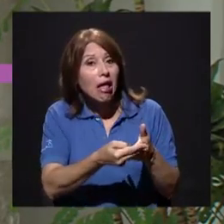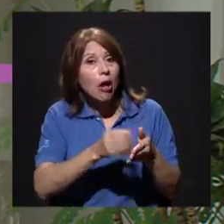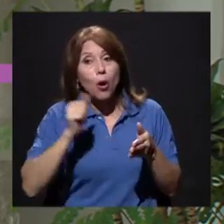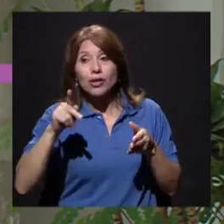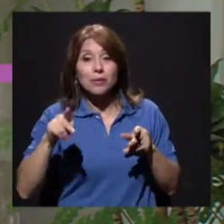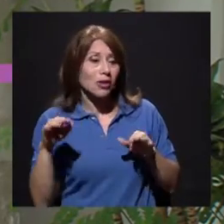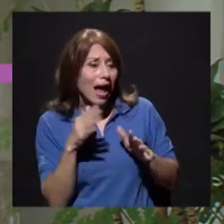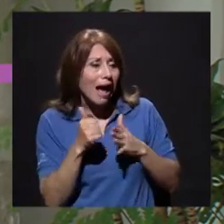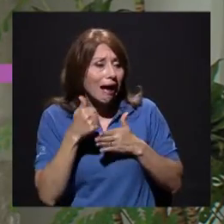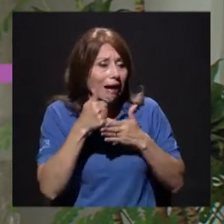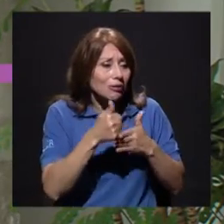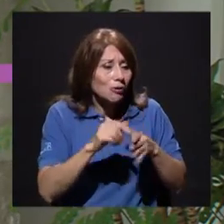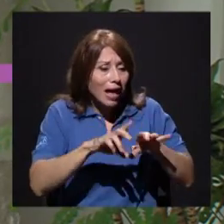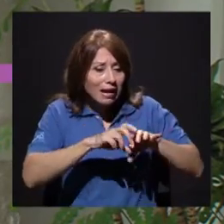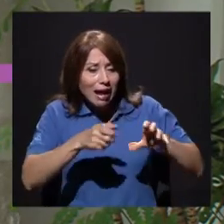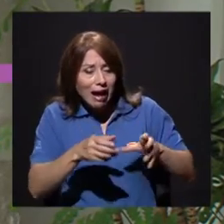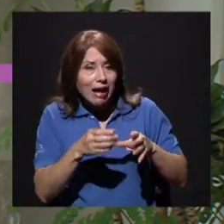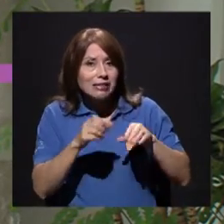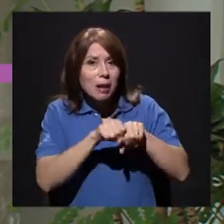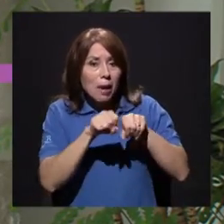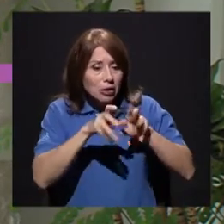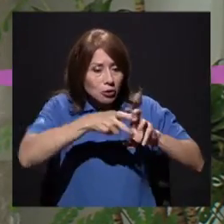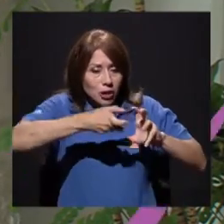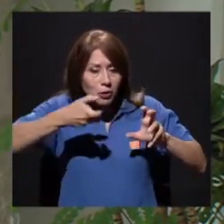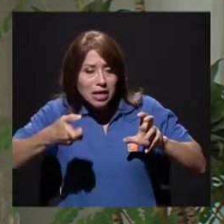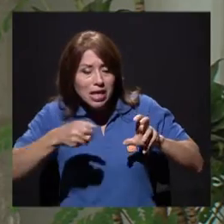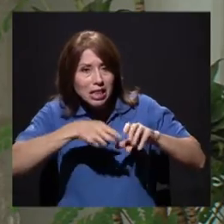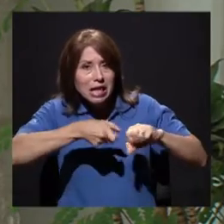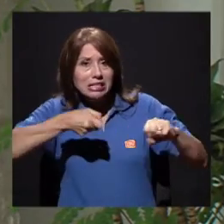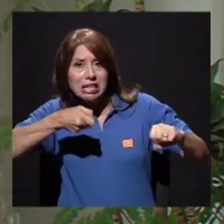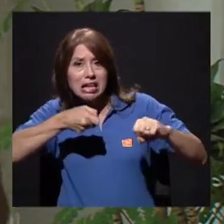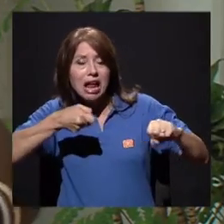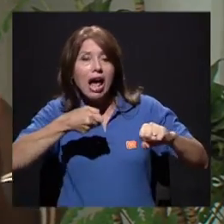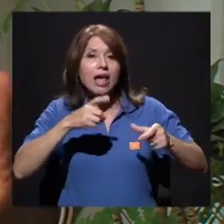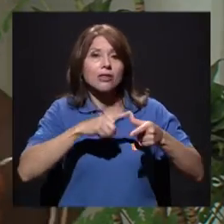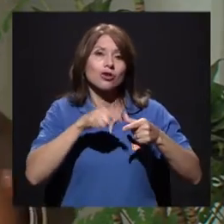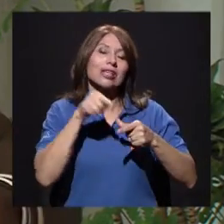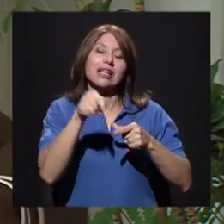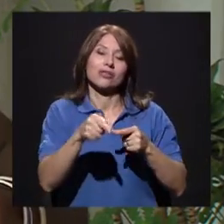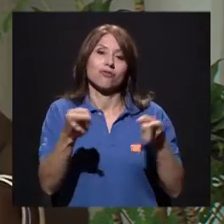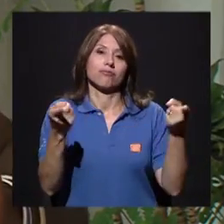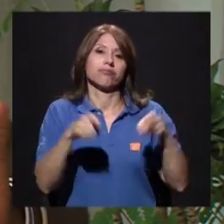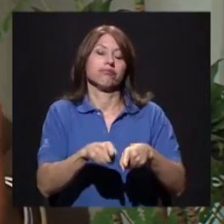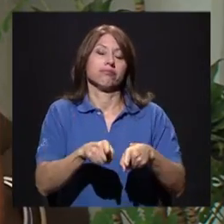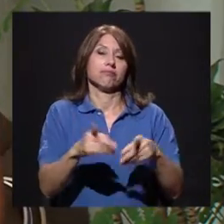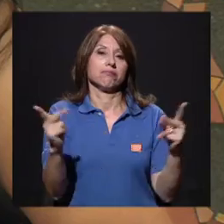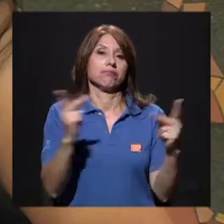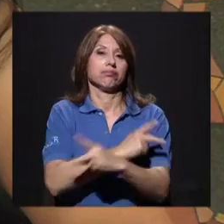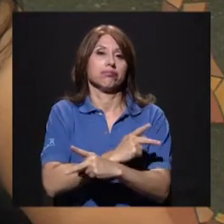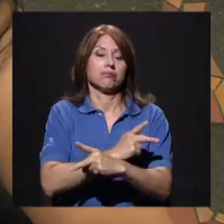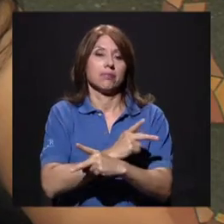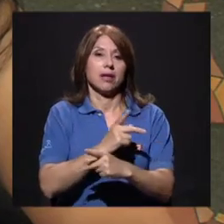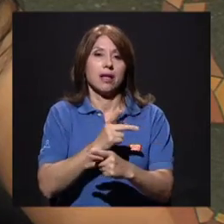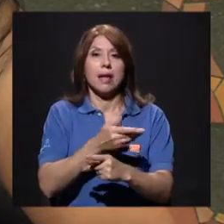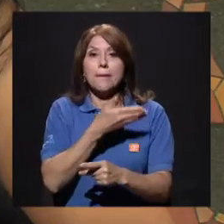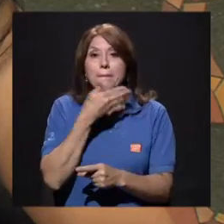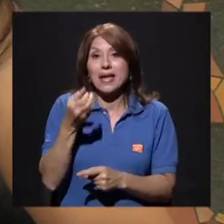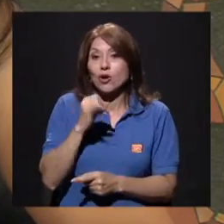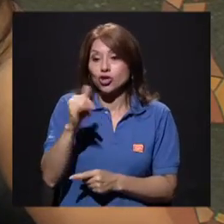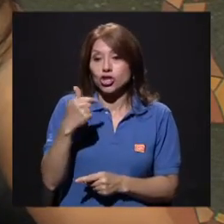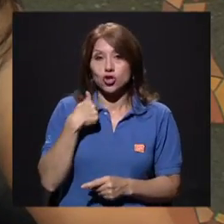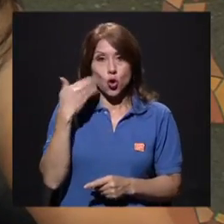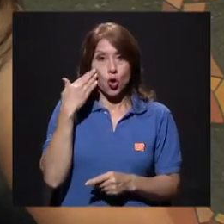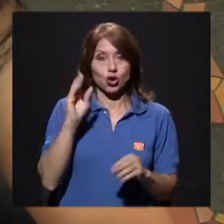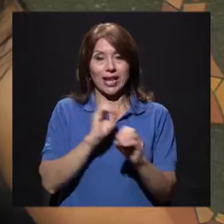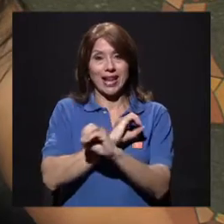te quitan el zapato y tenés una lesión y eso produce o agrava más la situación. Entonces yo creo que lo mejor es, si